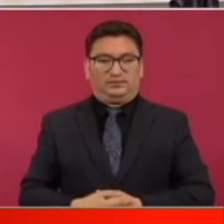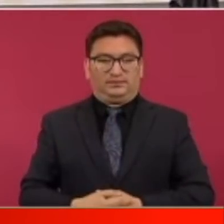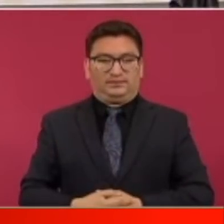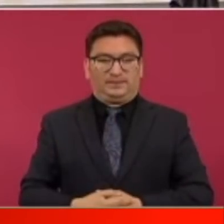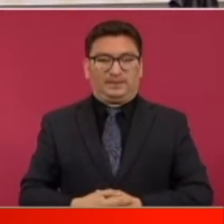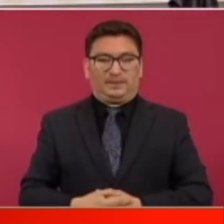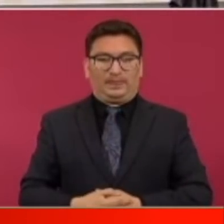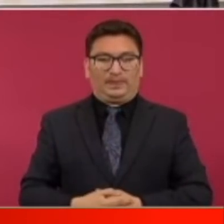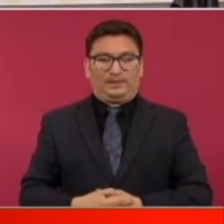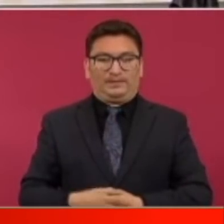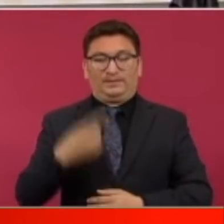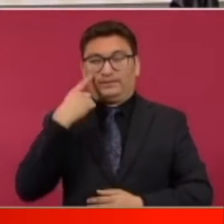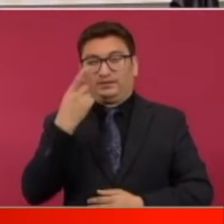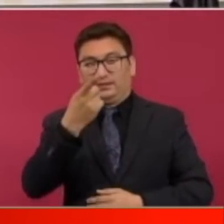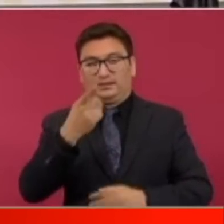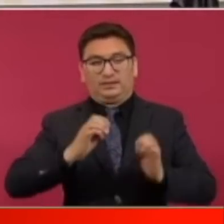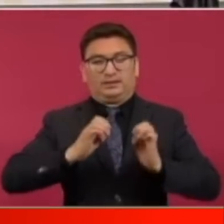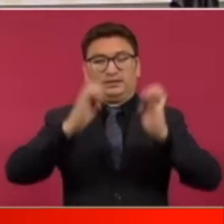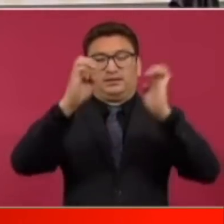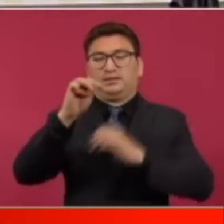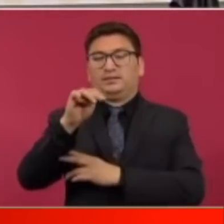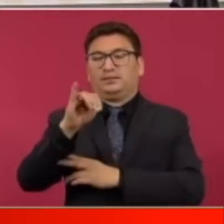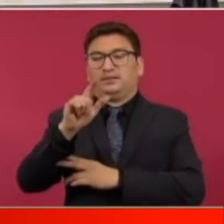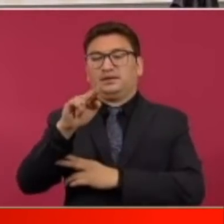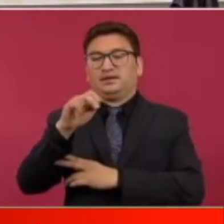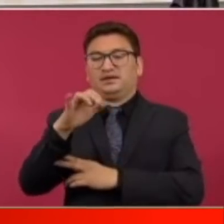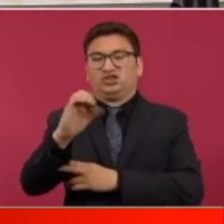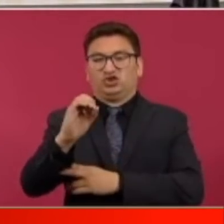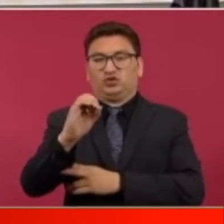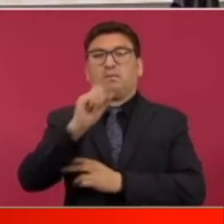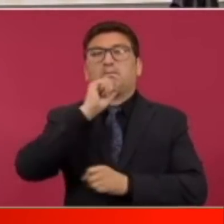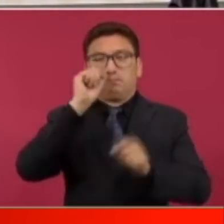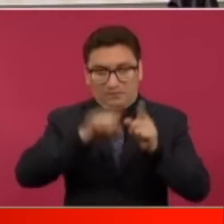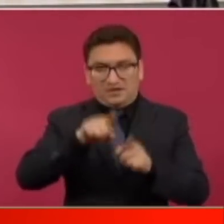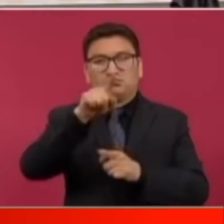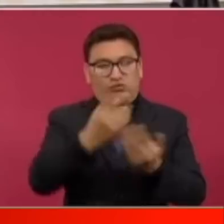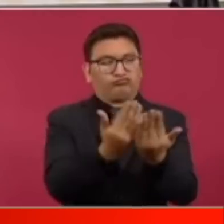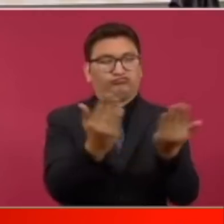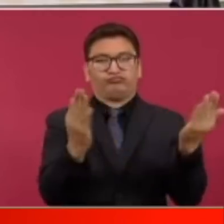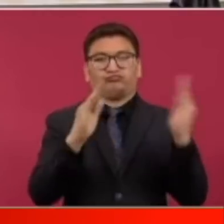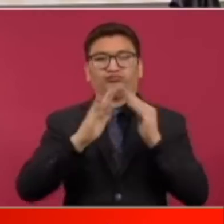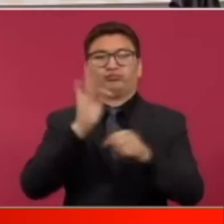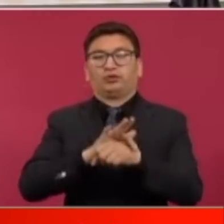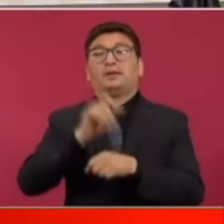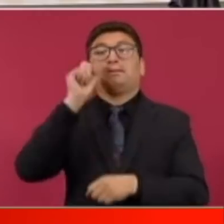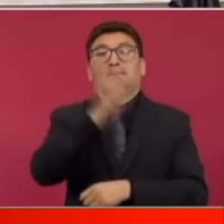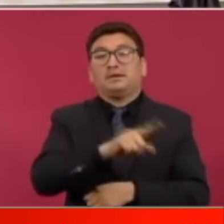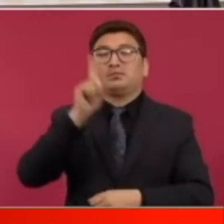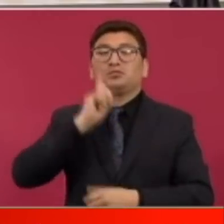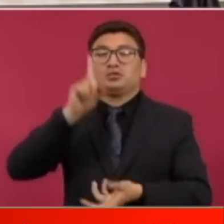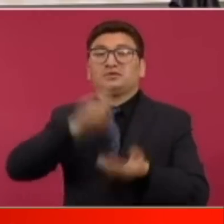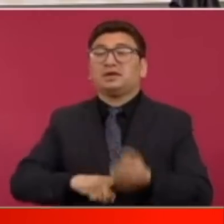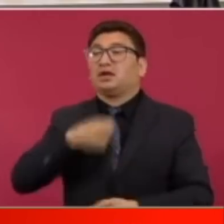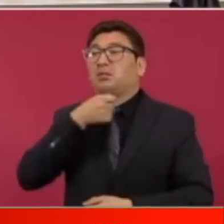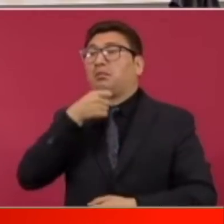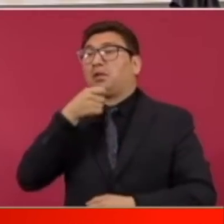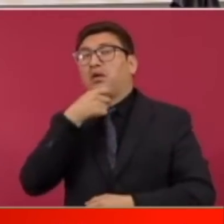este es el edificio de milenio y ellos pidieron que se les protegiera y desde ahí estaba ella transmitiendo